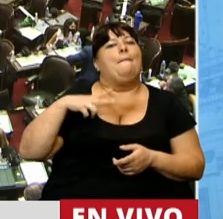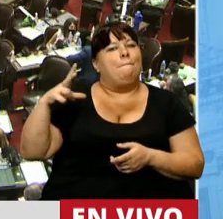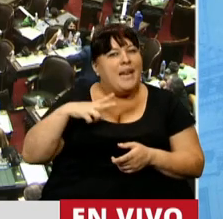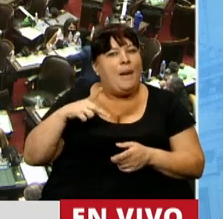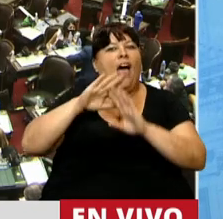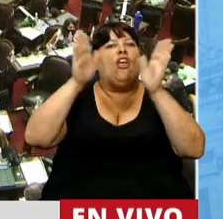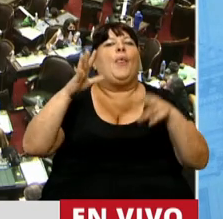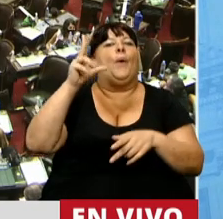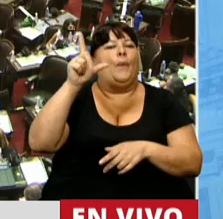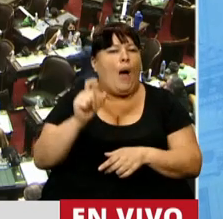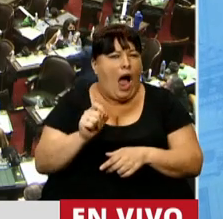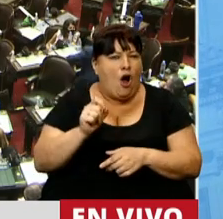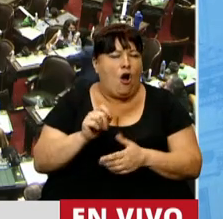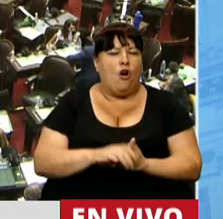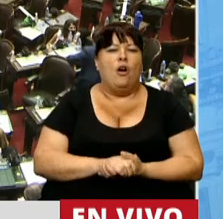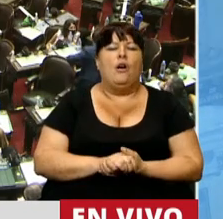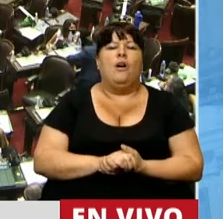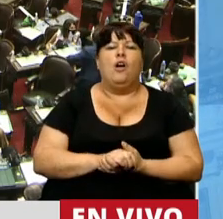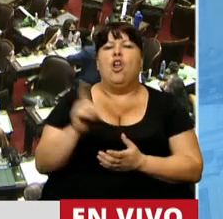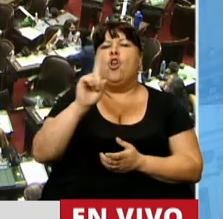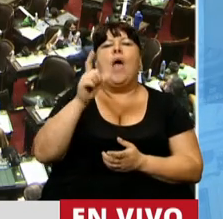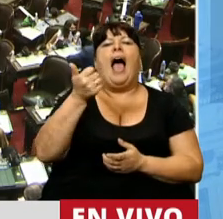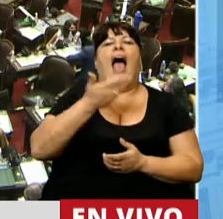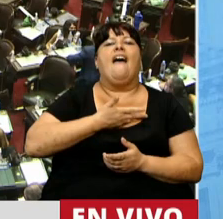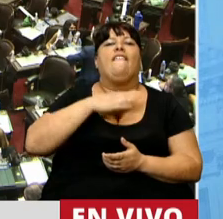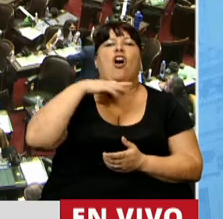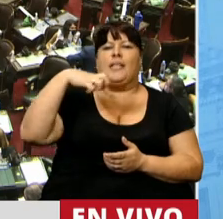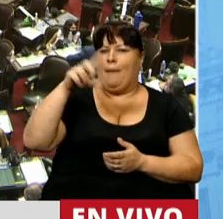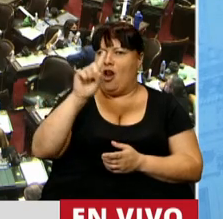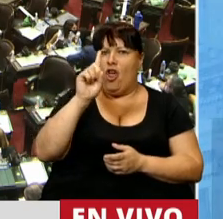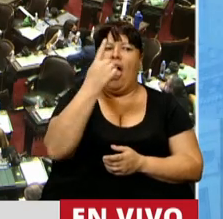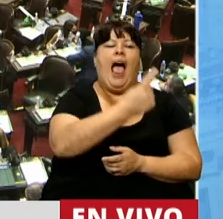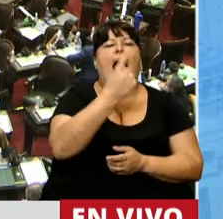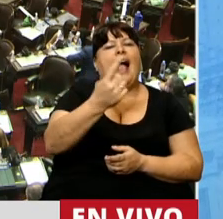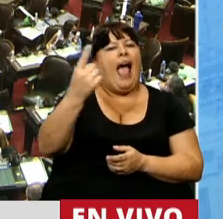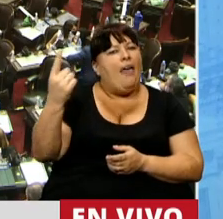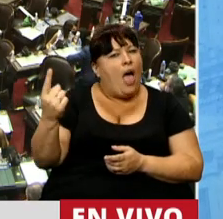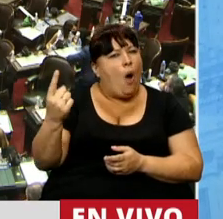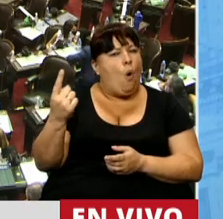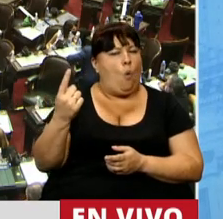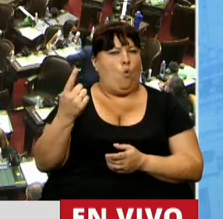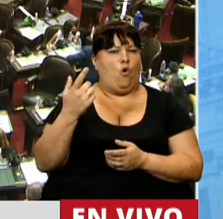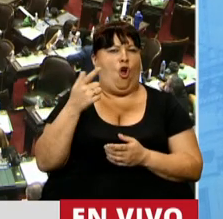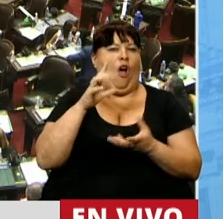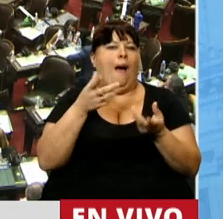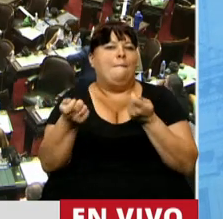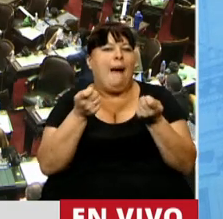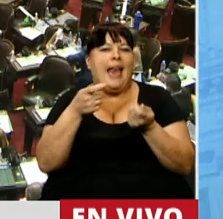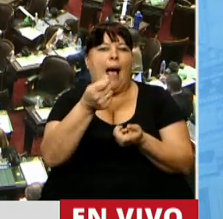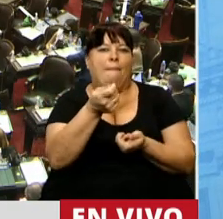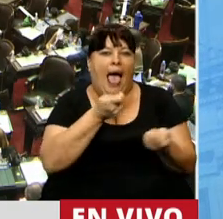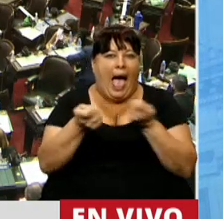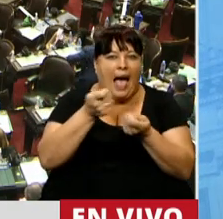a entidades bancarias, los cuales no son las AFJP. Cada uno utiliza, maneja esos